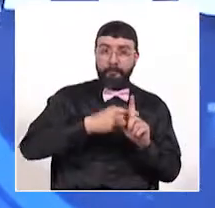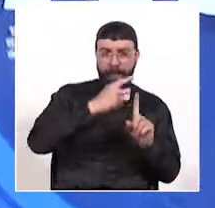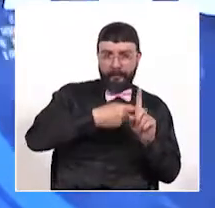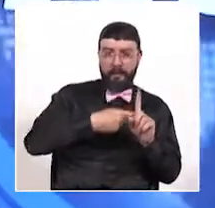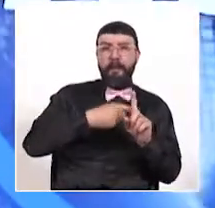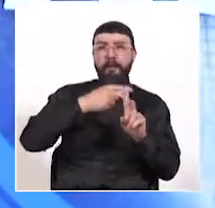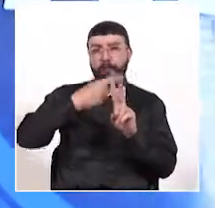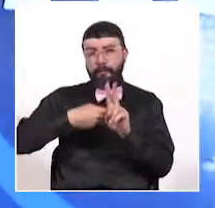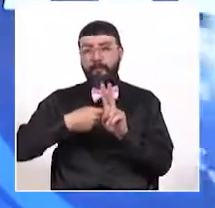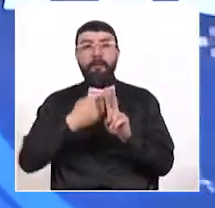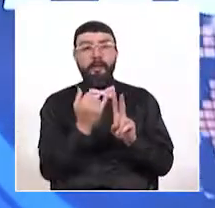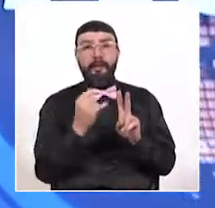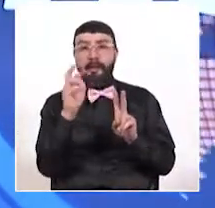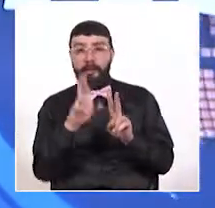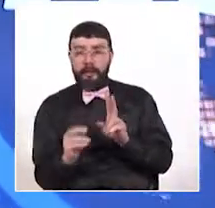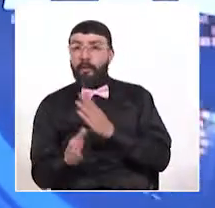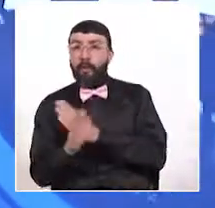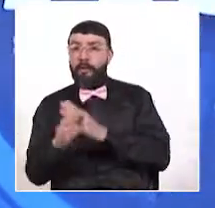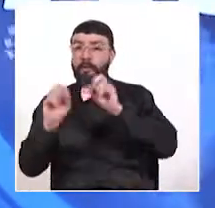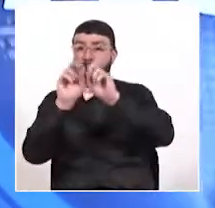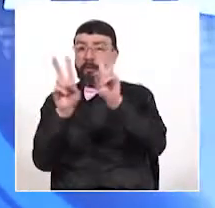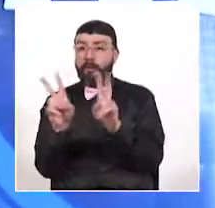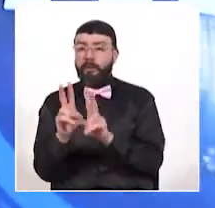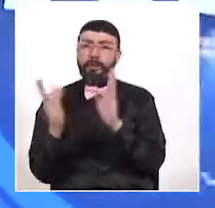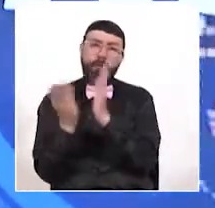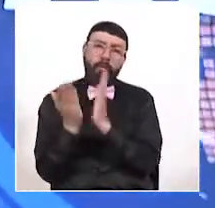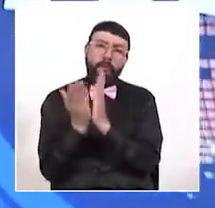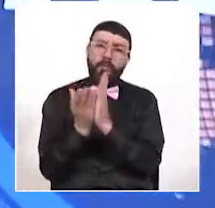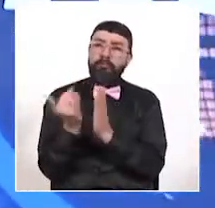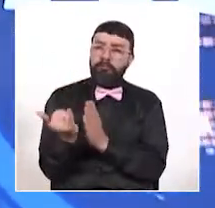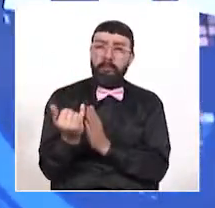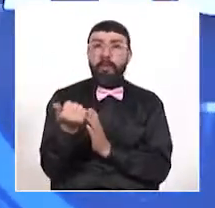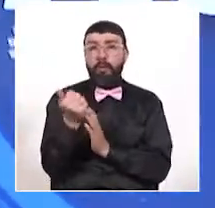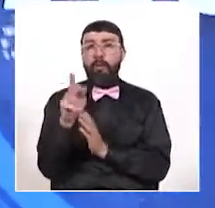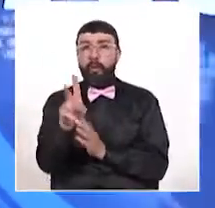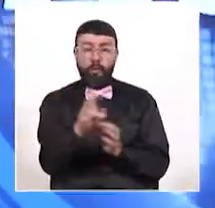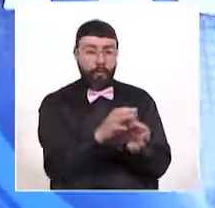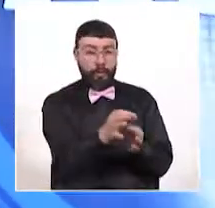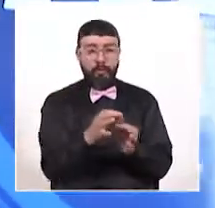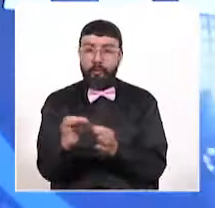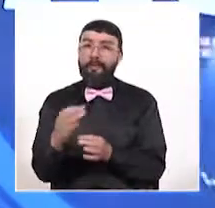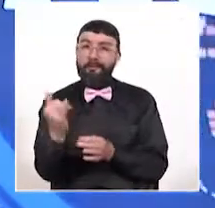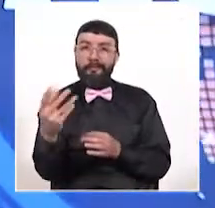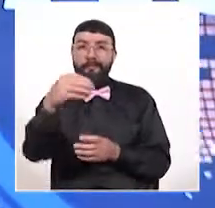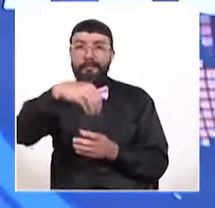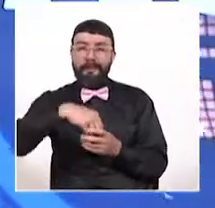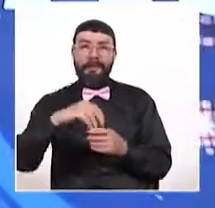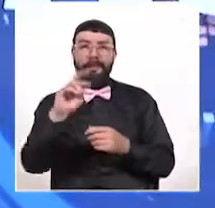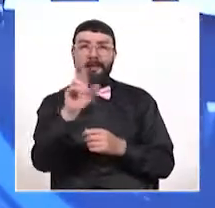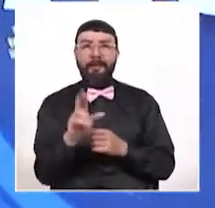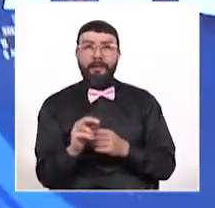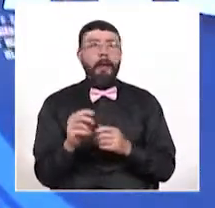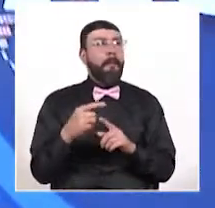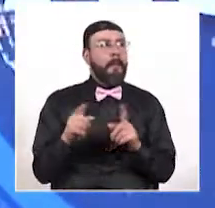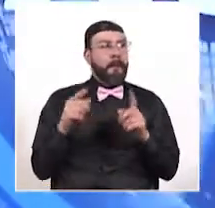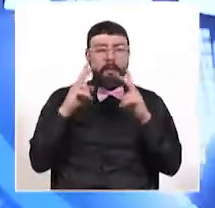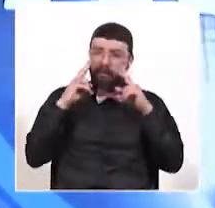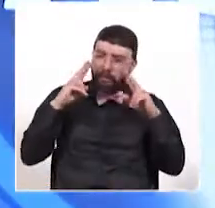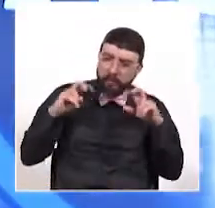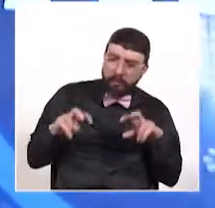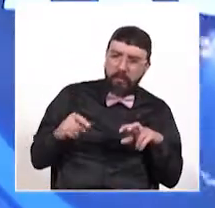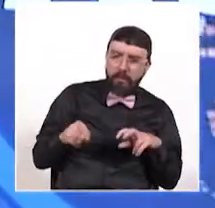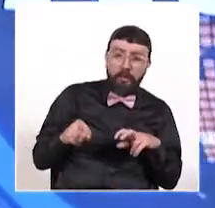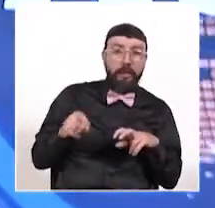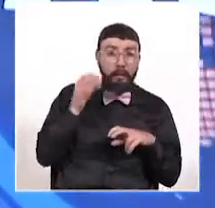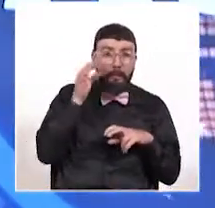Rizaralda continúa con clases virtuales en los 12 municipios no certificados. Sin embargo, se está evaluando la posibilidad de que a